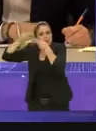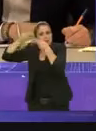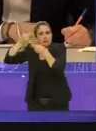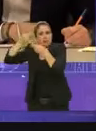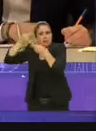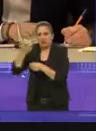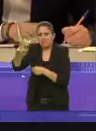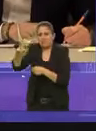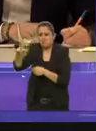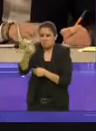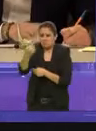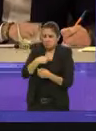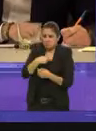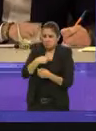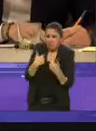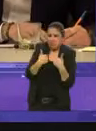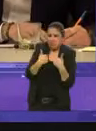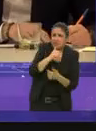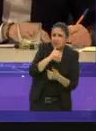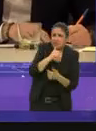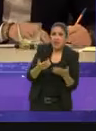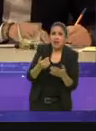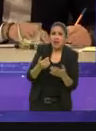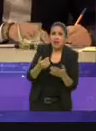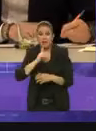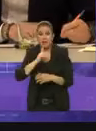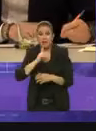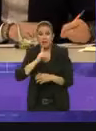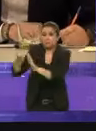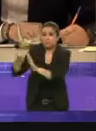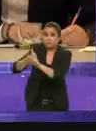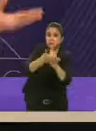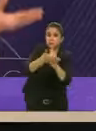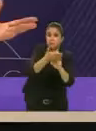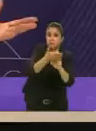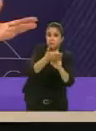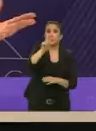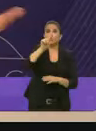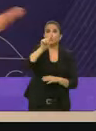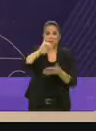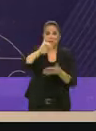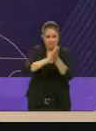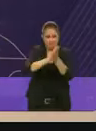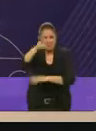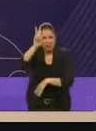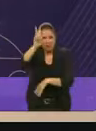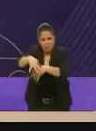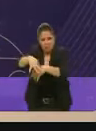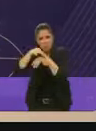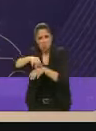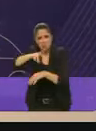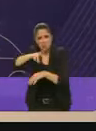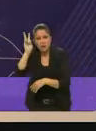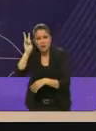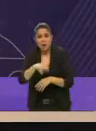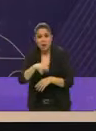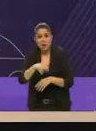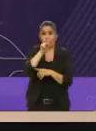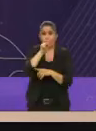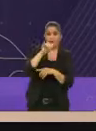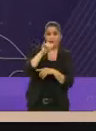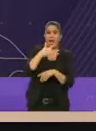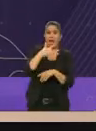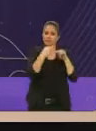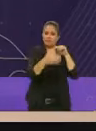Yo soy una mujer que hace las utopías realidad. Miren, las utopías tienen albercas, salas de